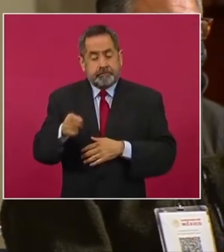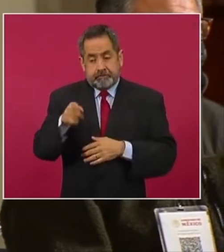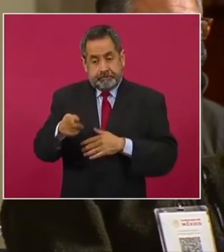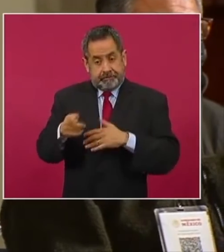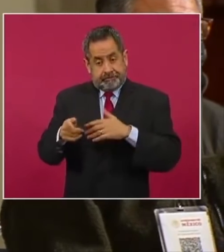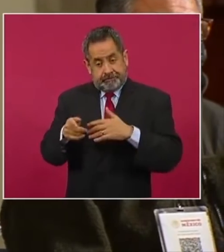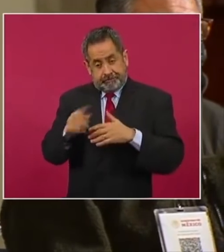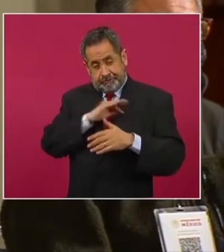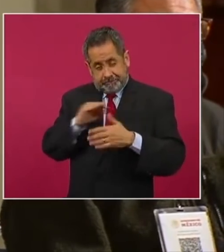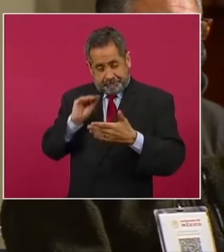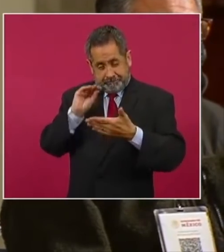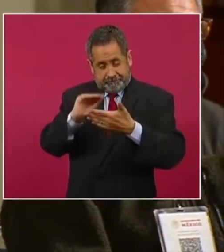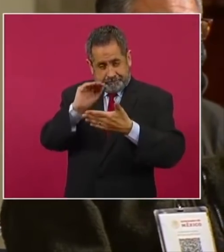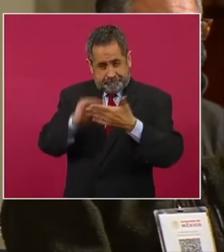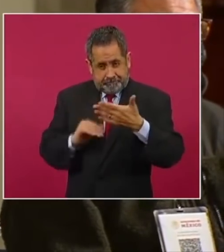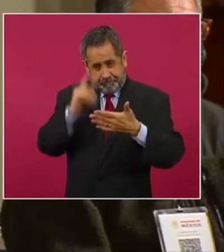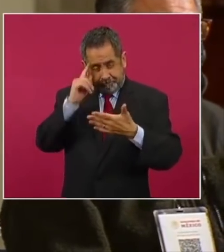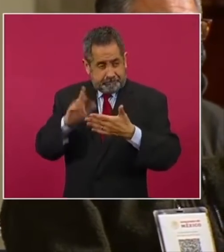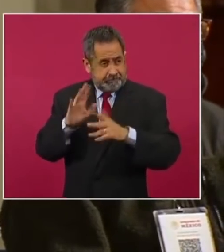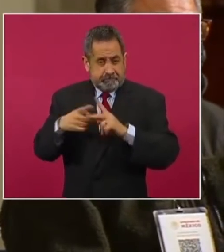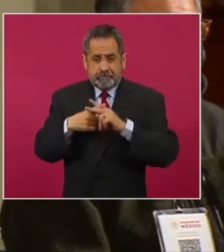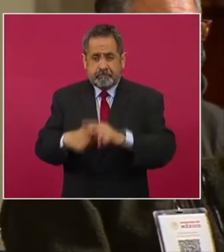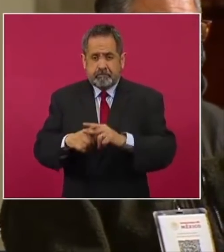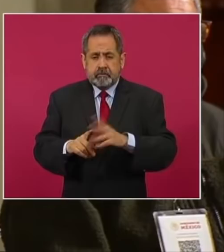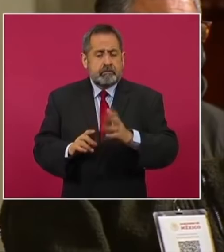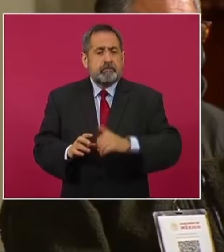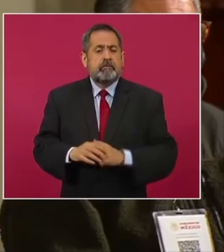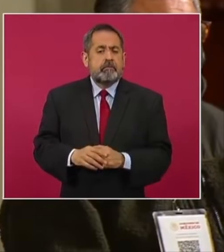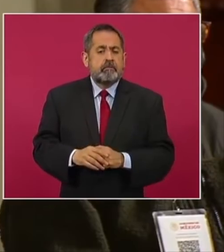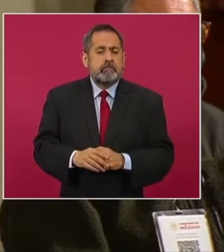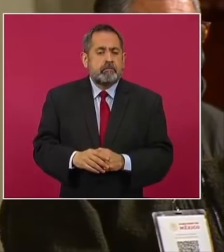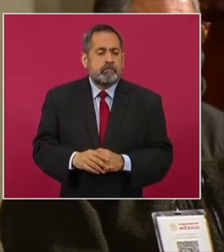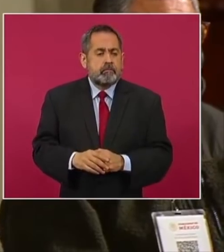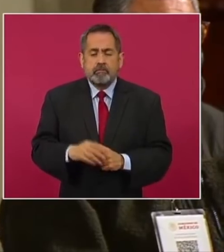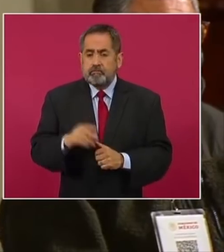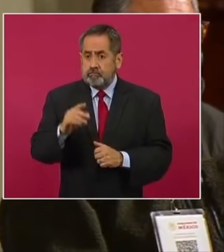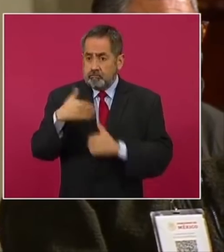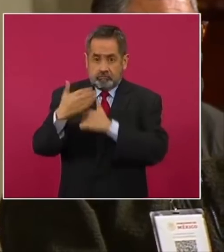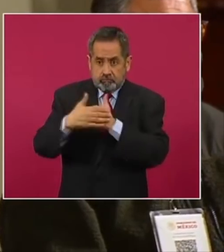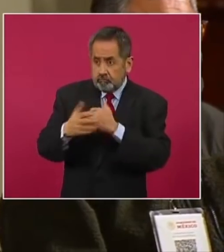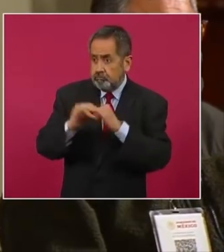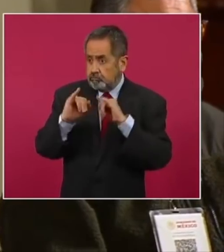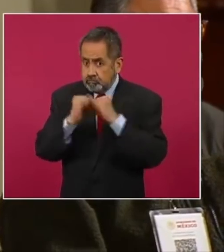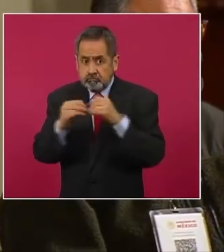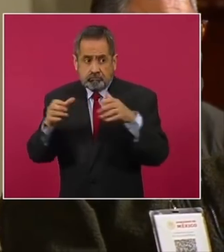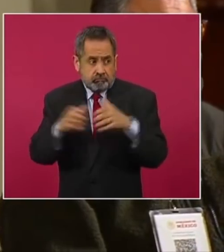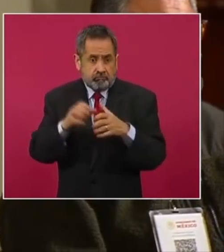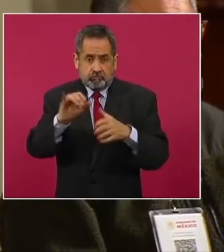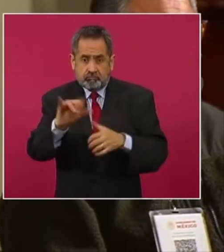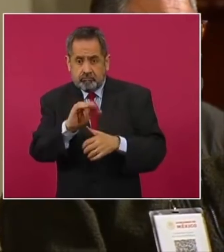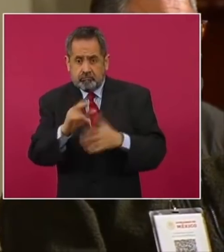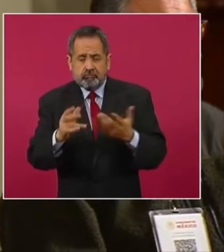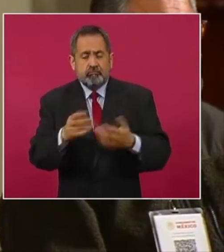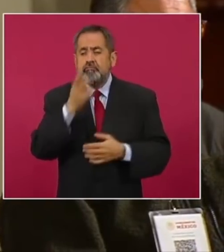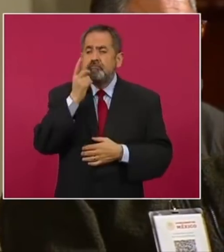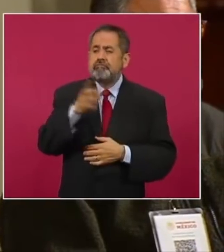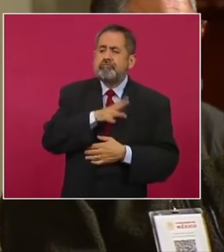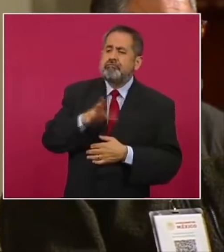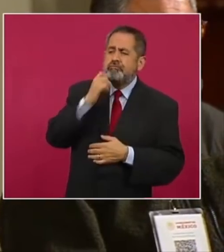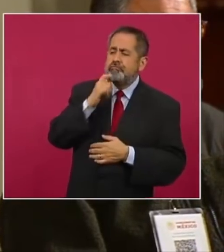de trabajo ya está puesta o se va a instalar, porque incluso están rechazando que sea